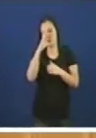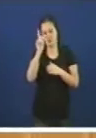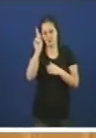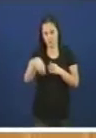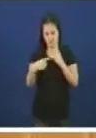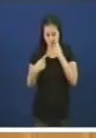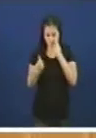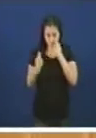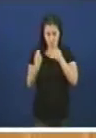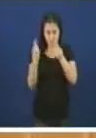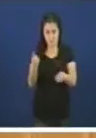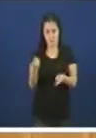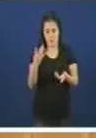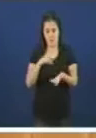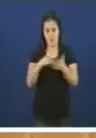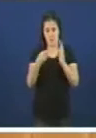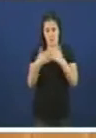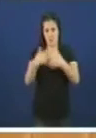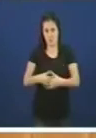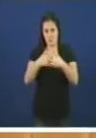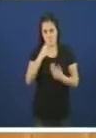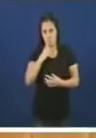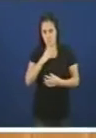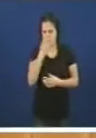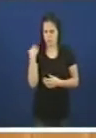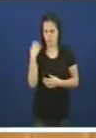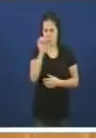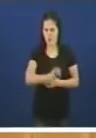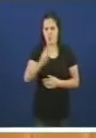do plano industrial comprometido pola SEPI xa no ano 2004,